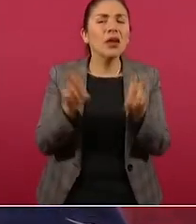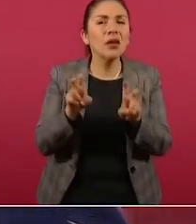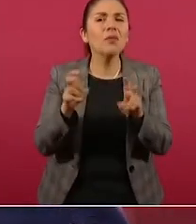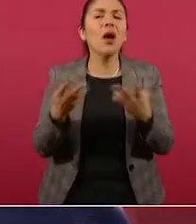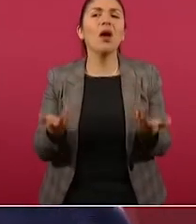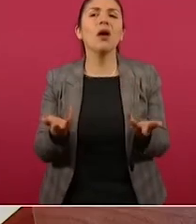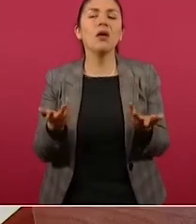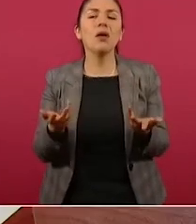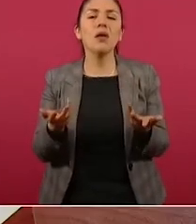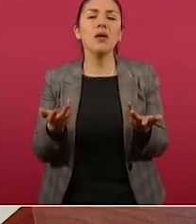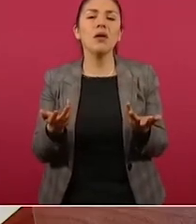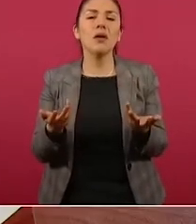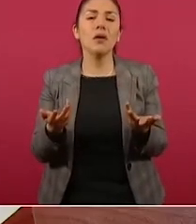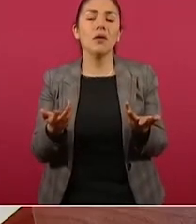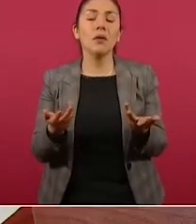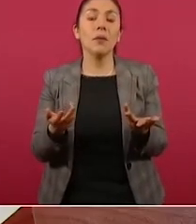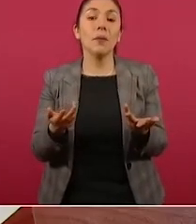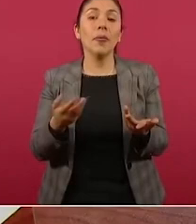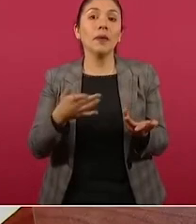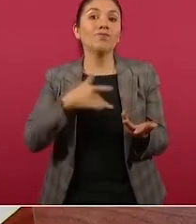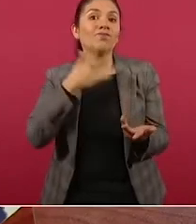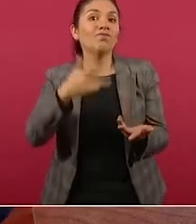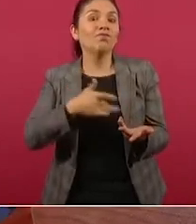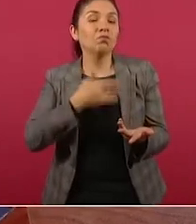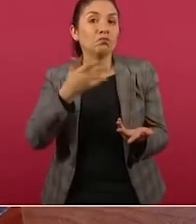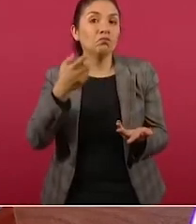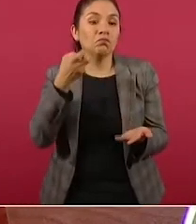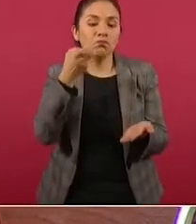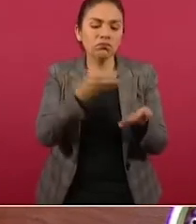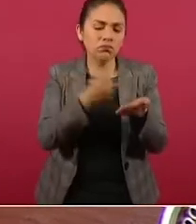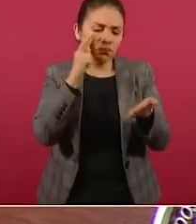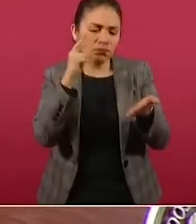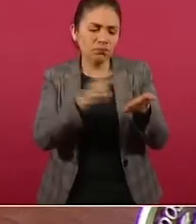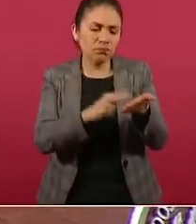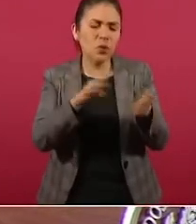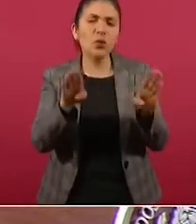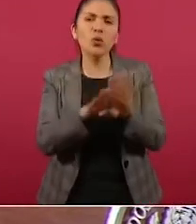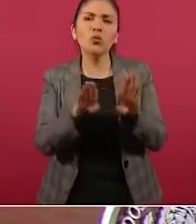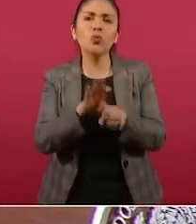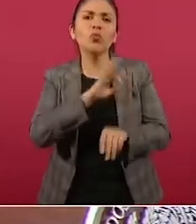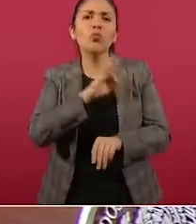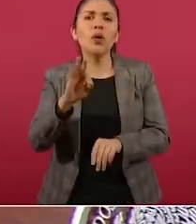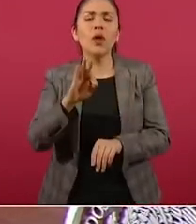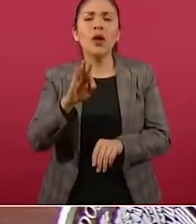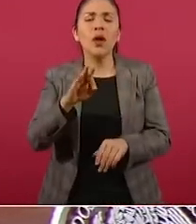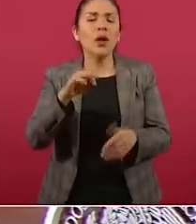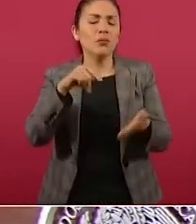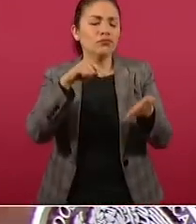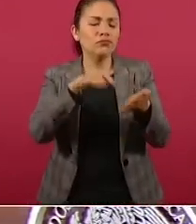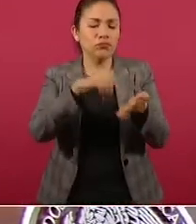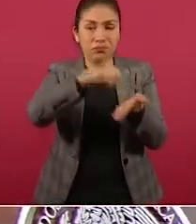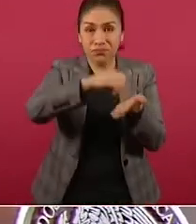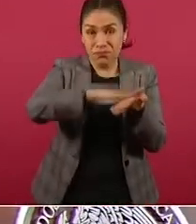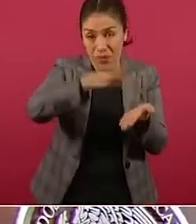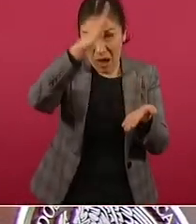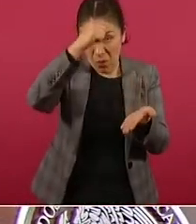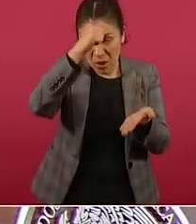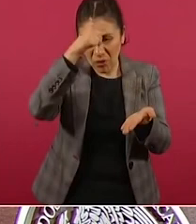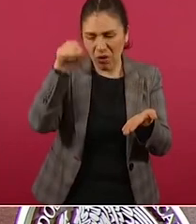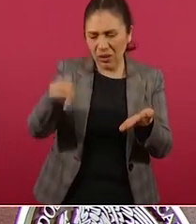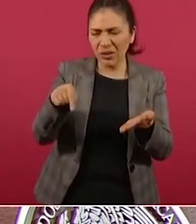que se presumen, contravienen lo establecido en el tratado.